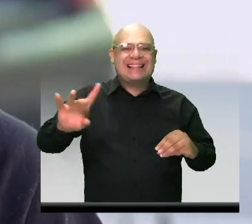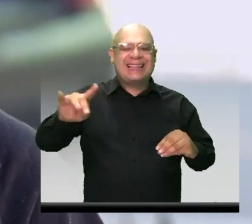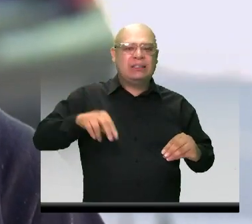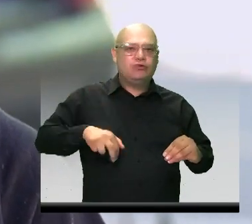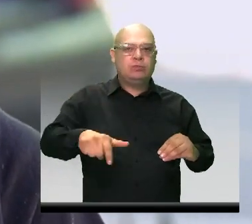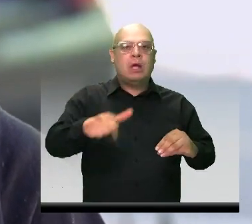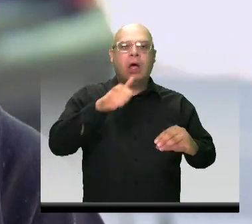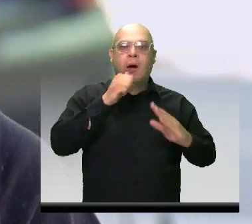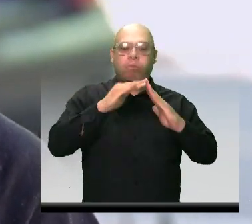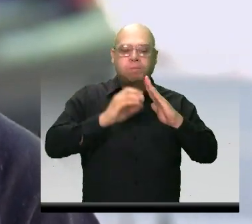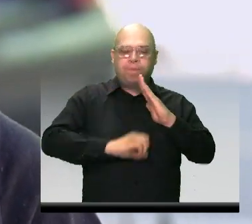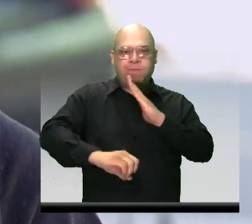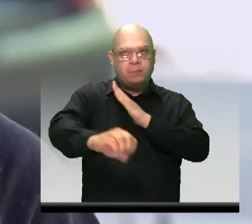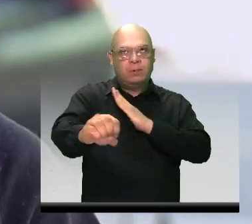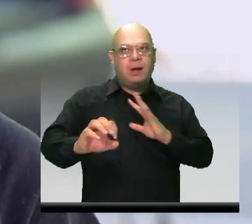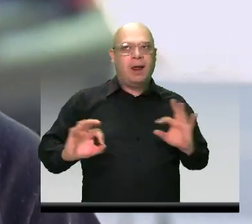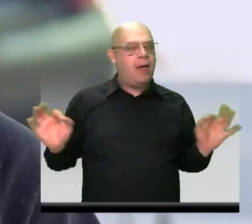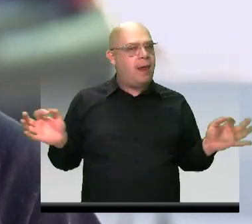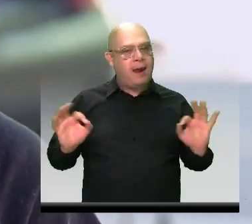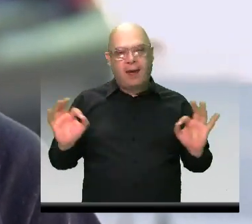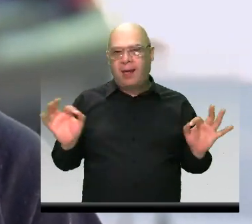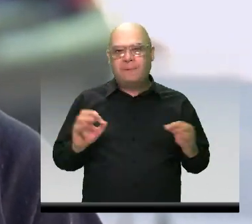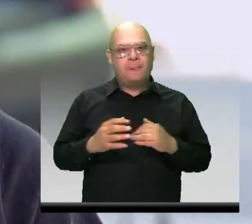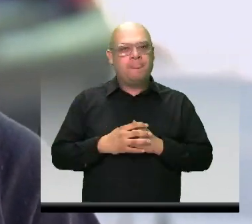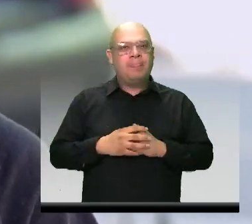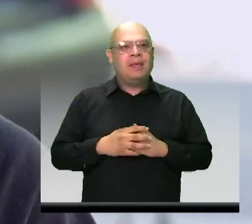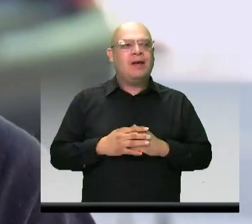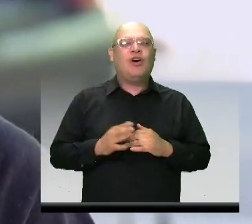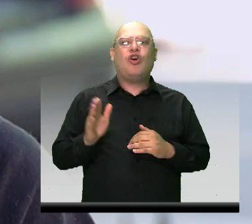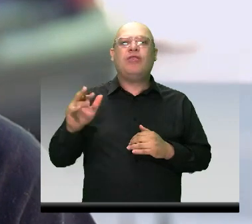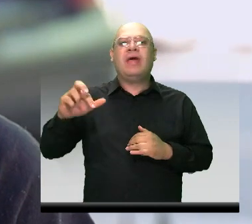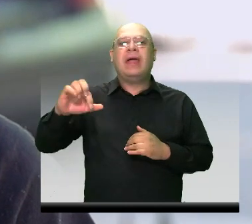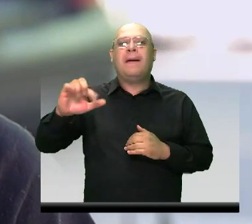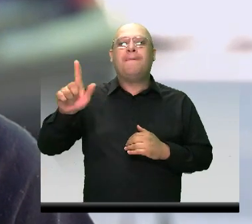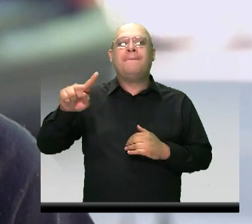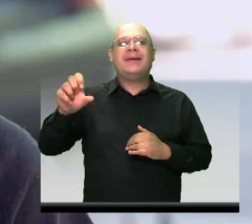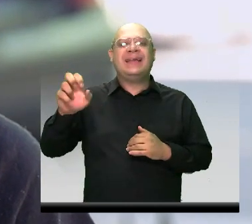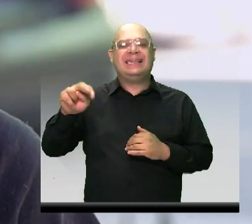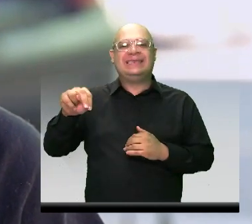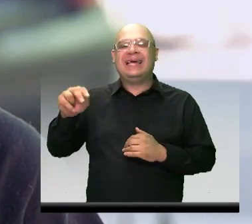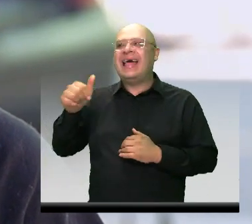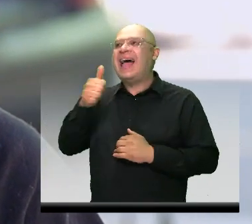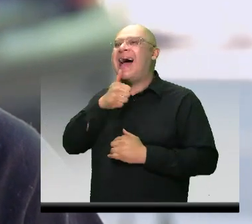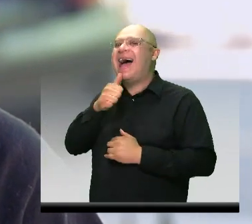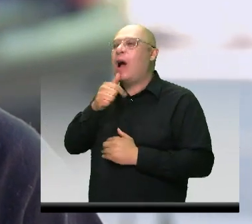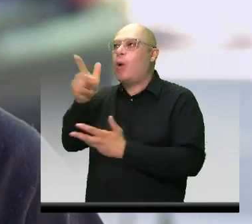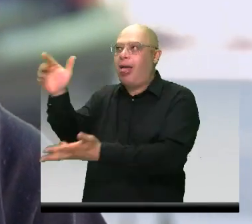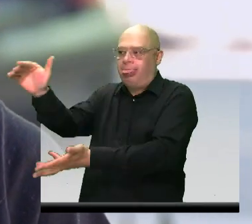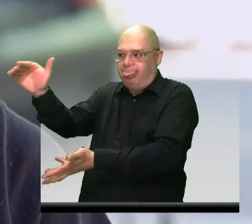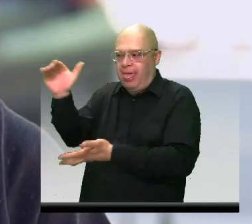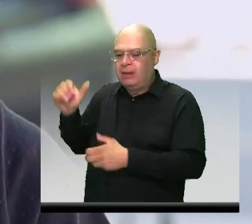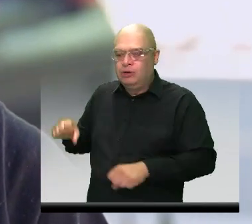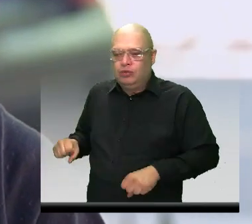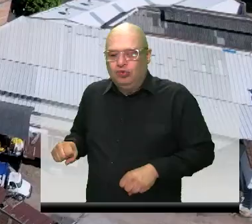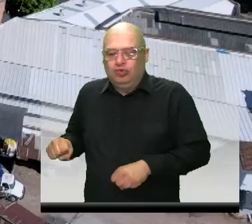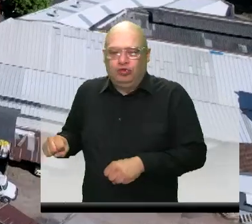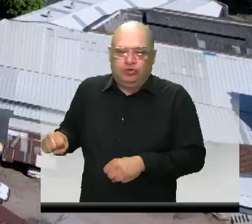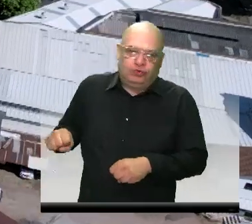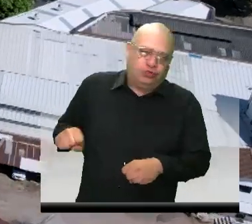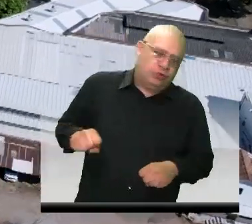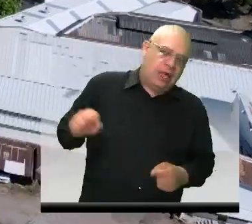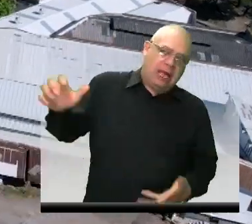alcantarillado. Teníamos que ir a la Pilsen a traer el agua por medio de unas carretas y en canecas.